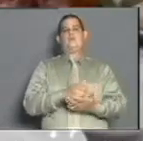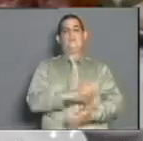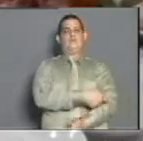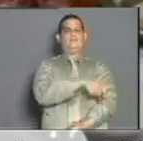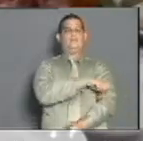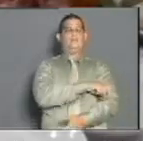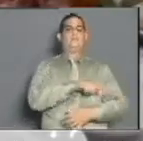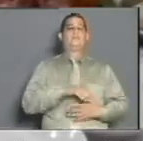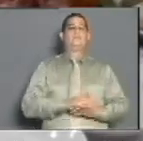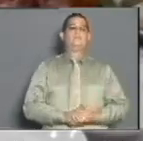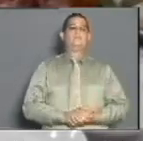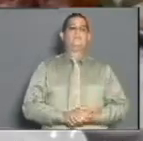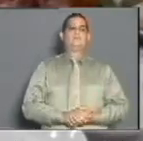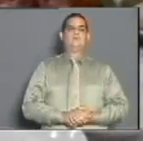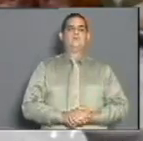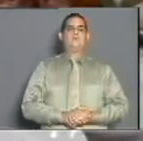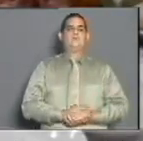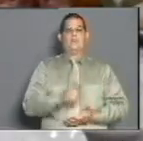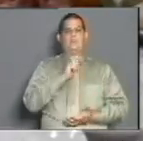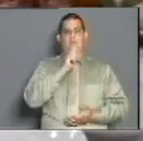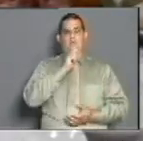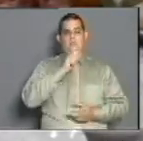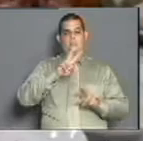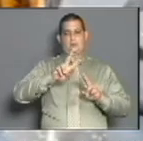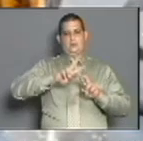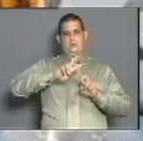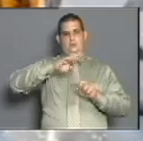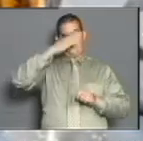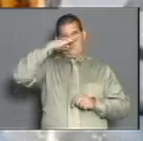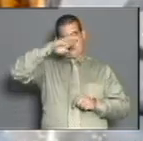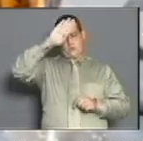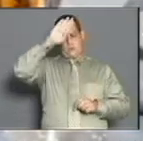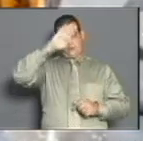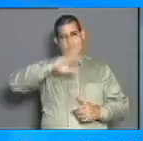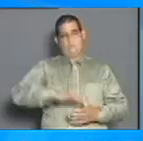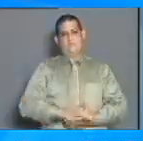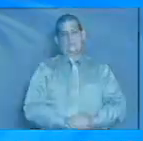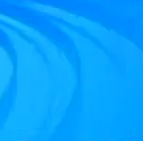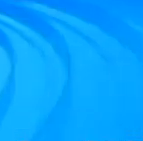Emilio Rodríguez, Sistema Informativo de la Televisión en Holguín.